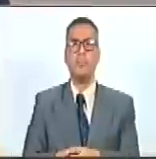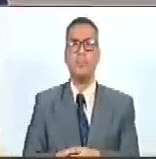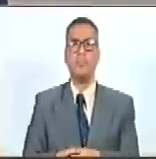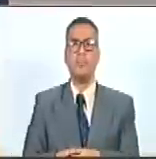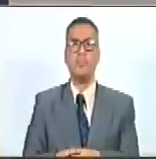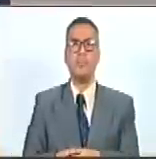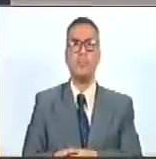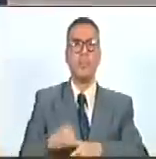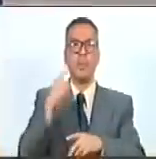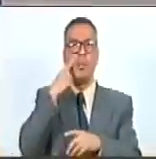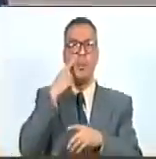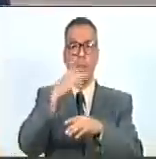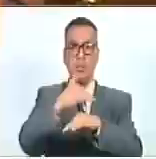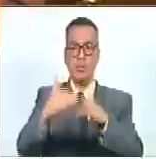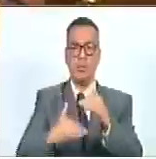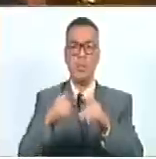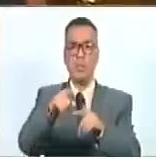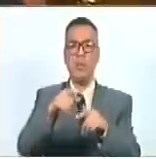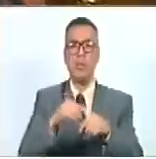En cuenta siguiente.